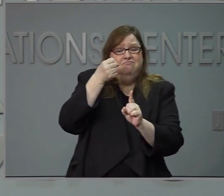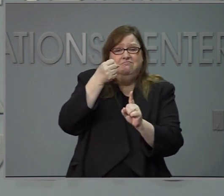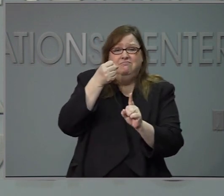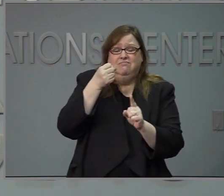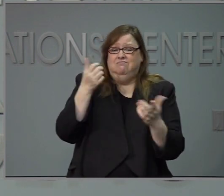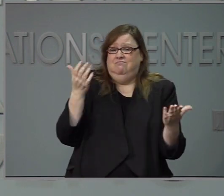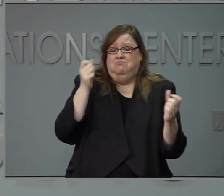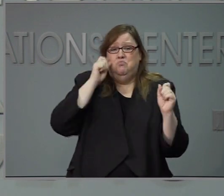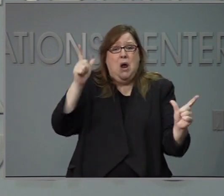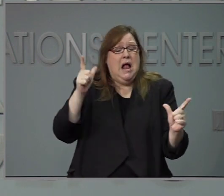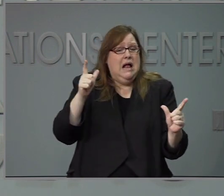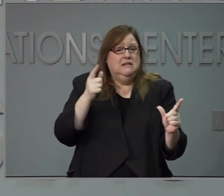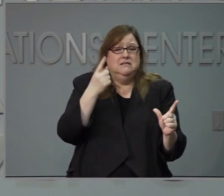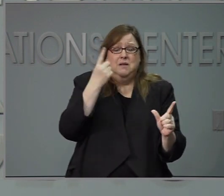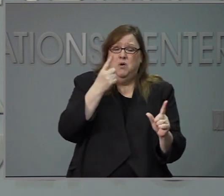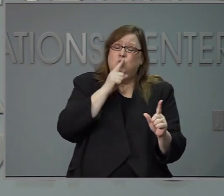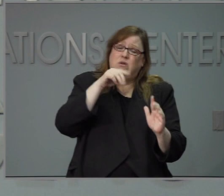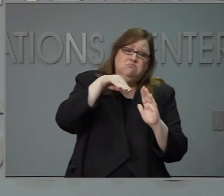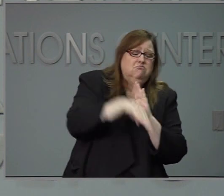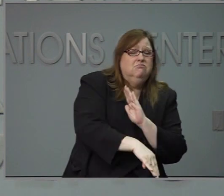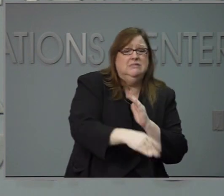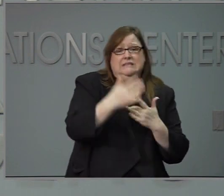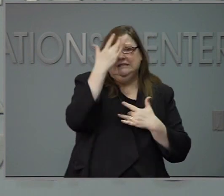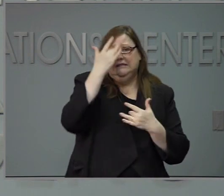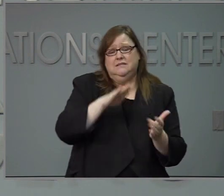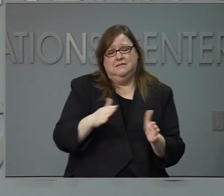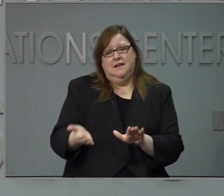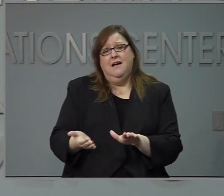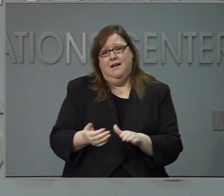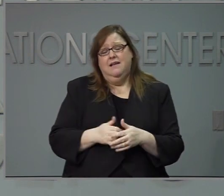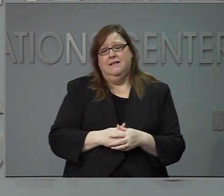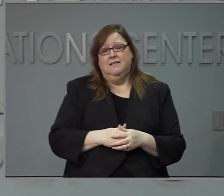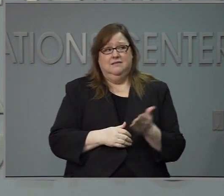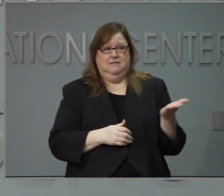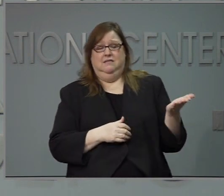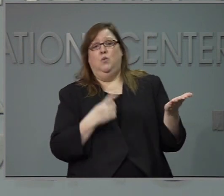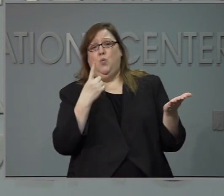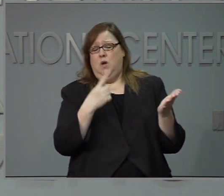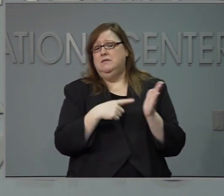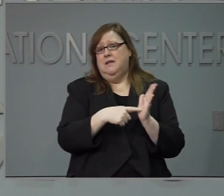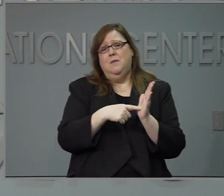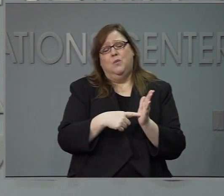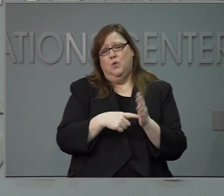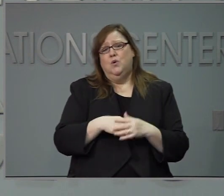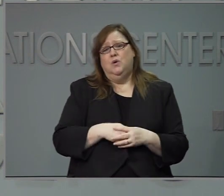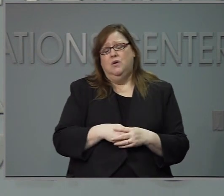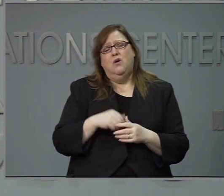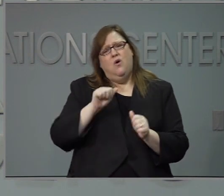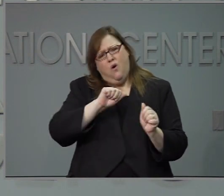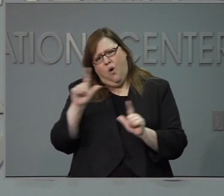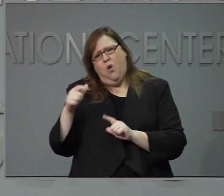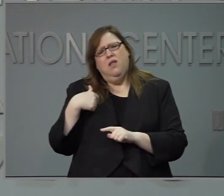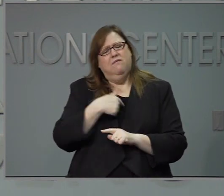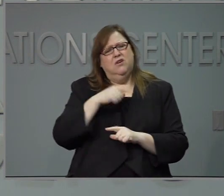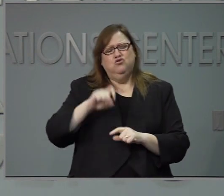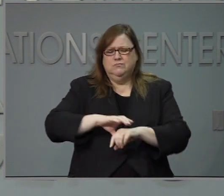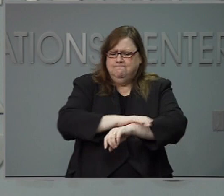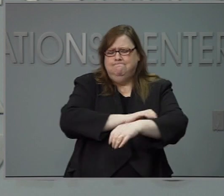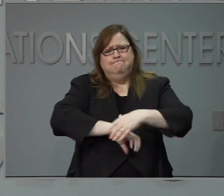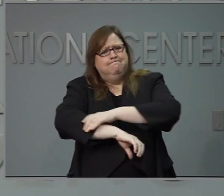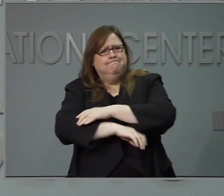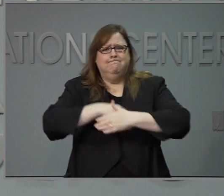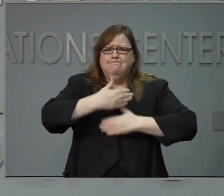También debemos duplicar nuestros esfuerzos. Cada uno de nosotros deben ver esto y y